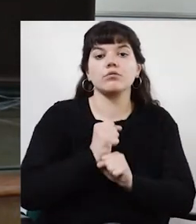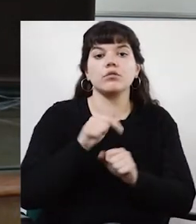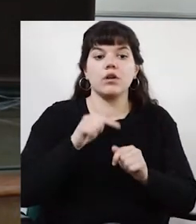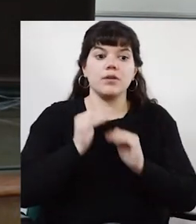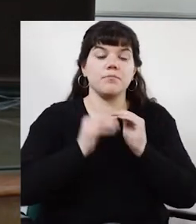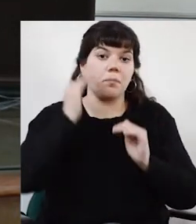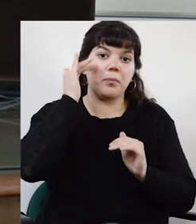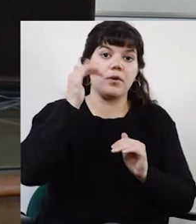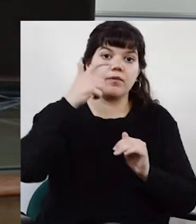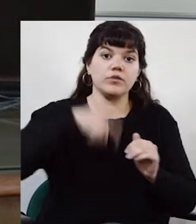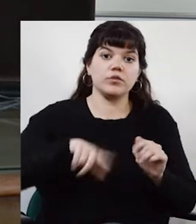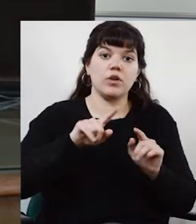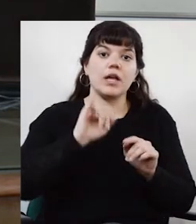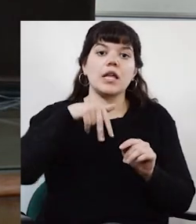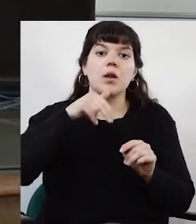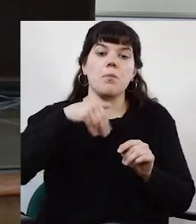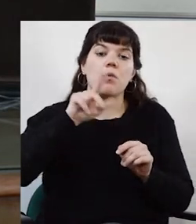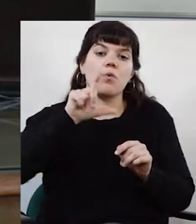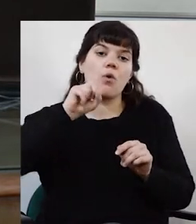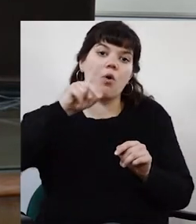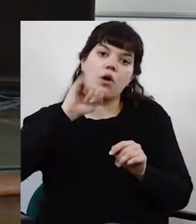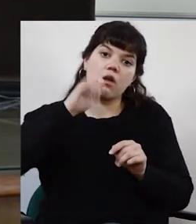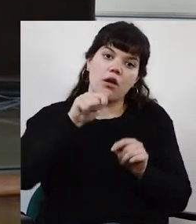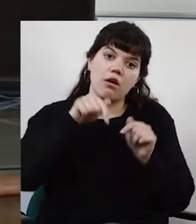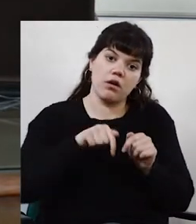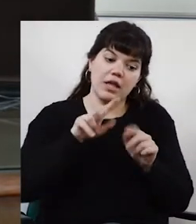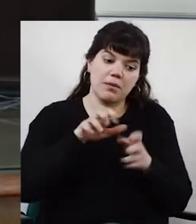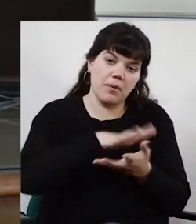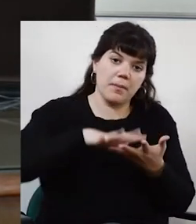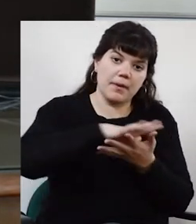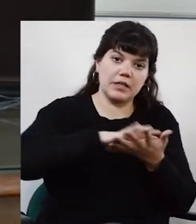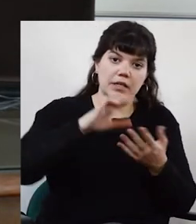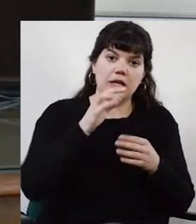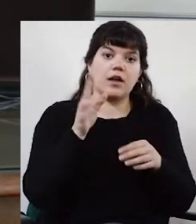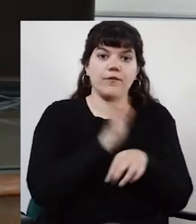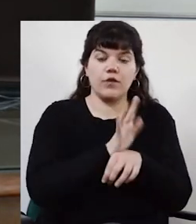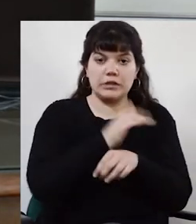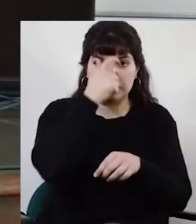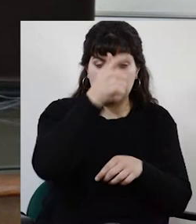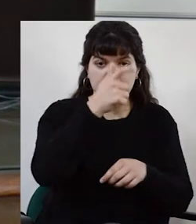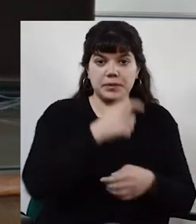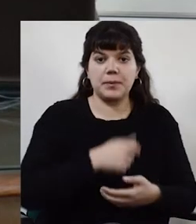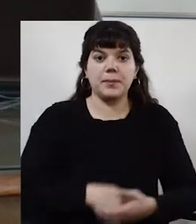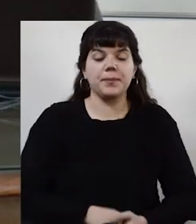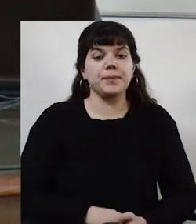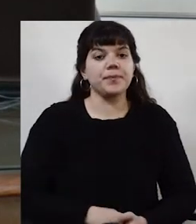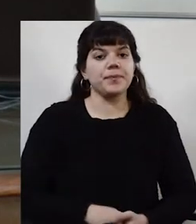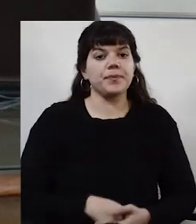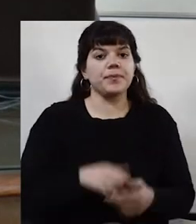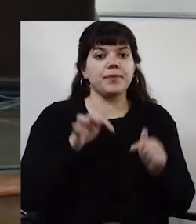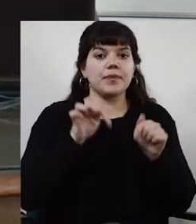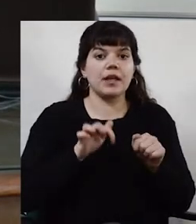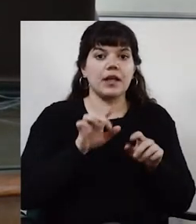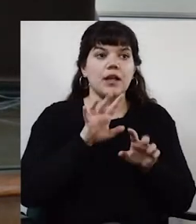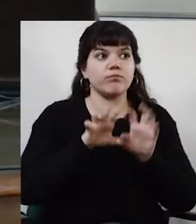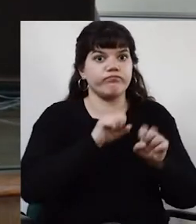profesora agregada de inmunología en el Departamento de Biociencias, que no pongo la fecha, cargo que